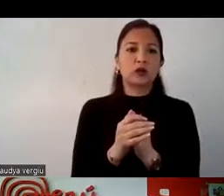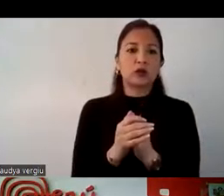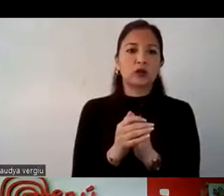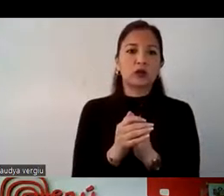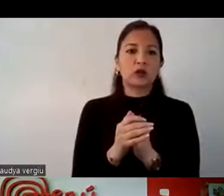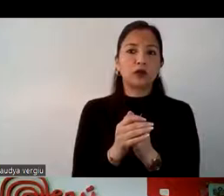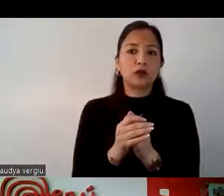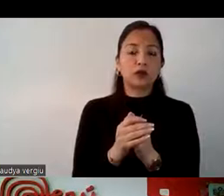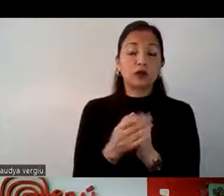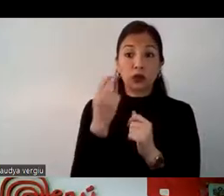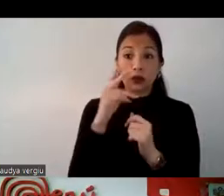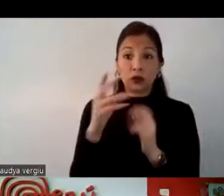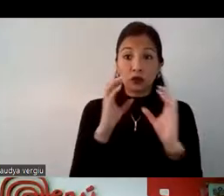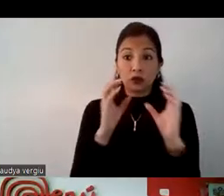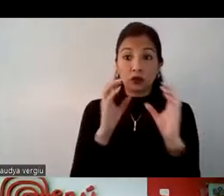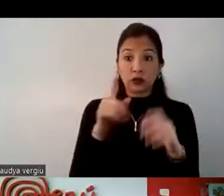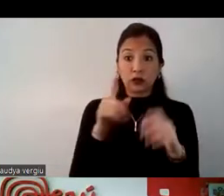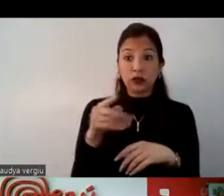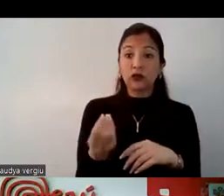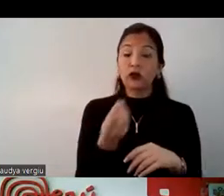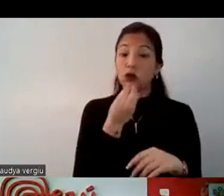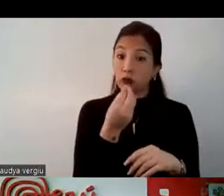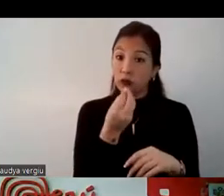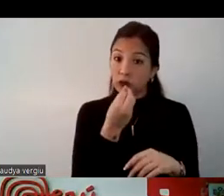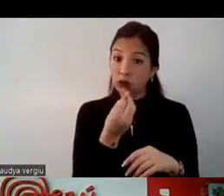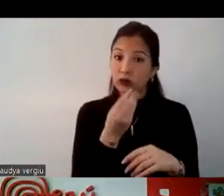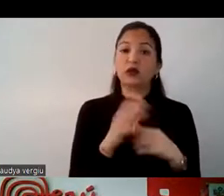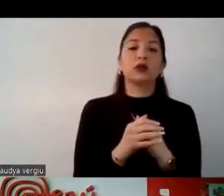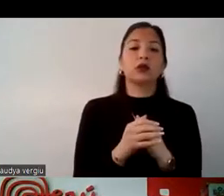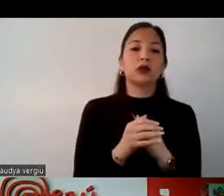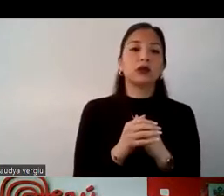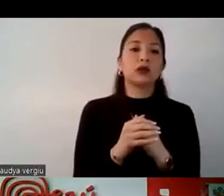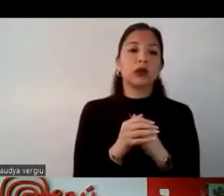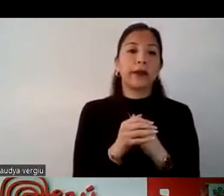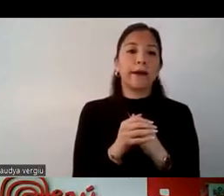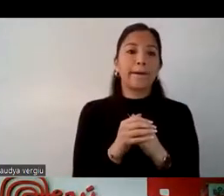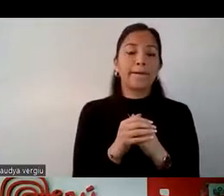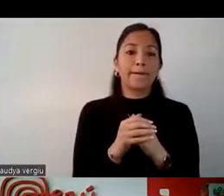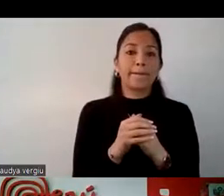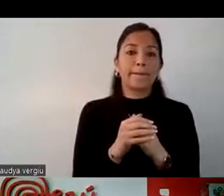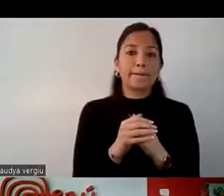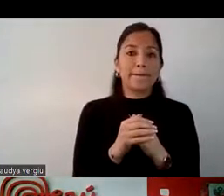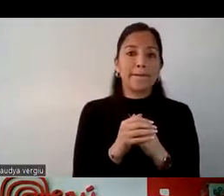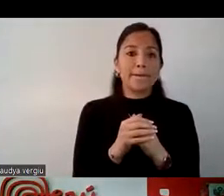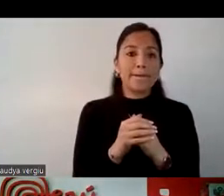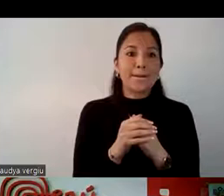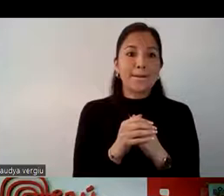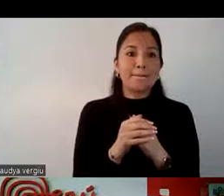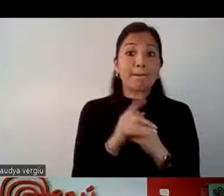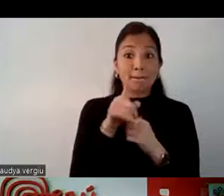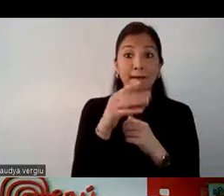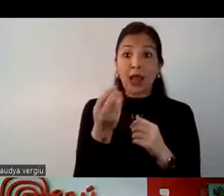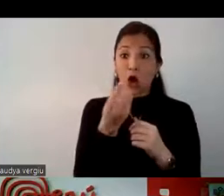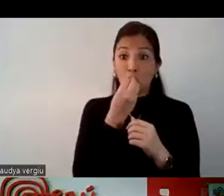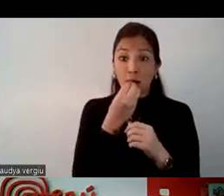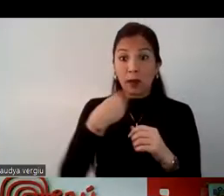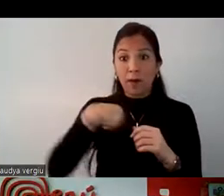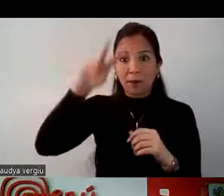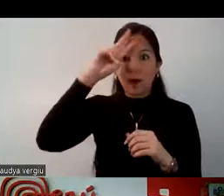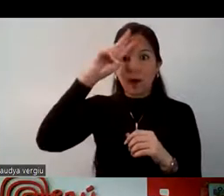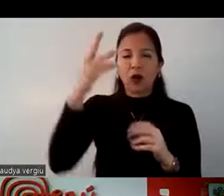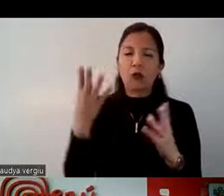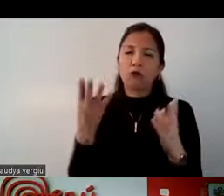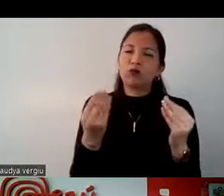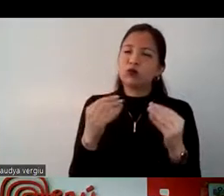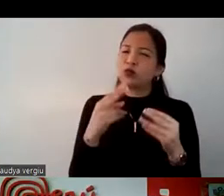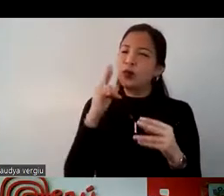Ahora queríamos mencionarles también el tema de la gastronomía. La gastronomía peruana, la comida peruana, es muy